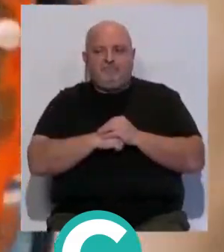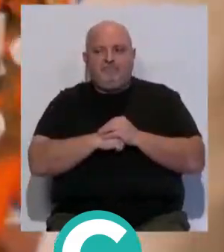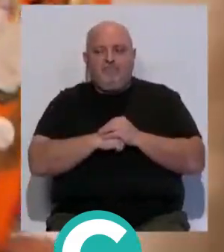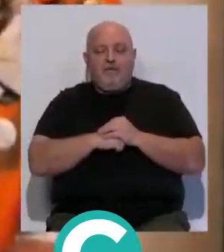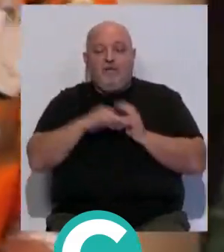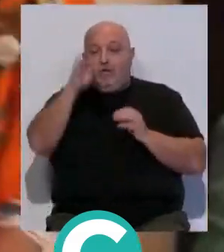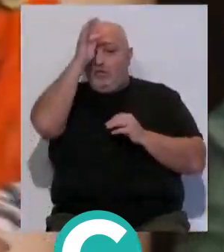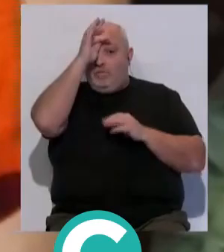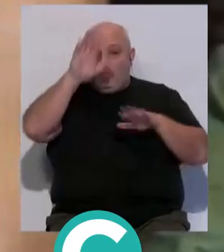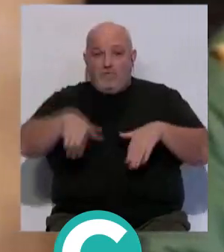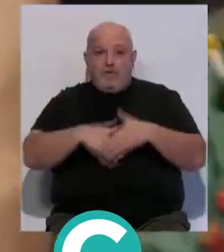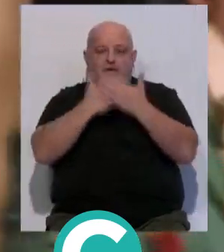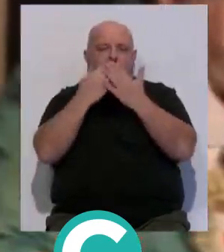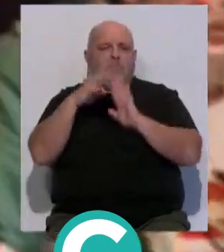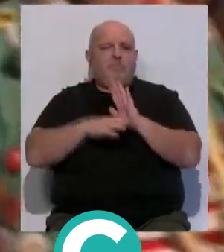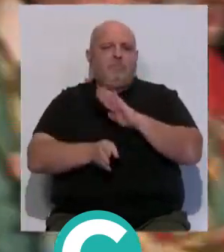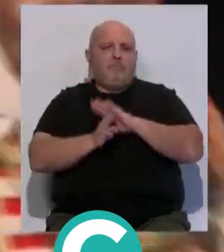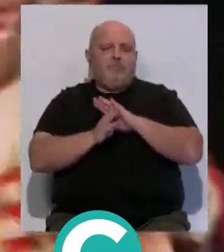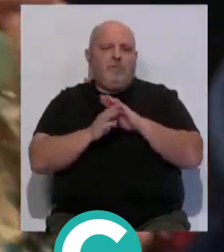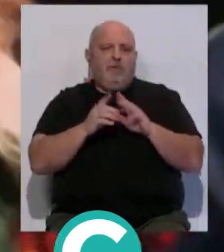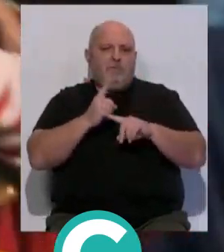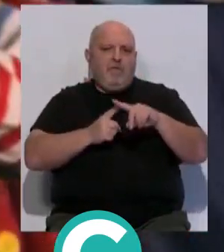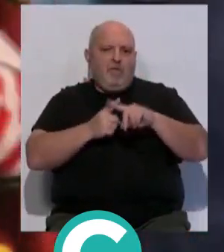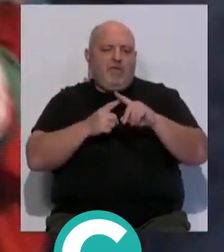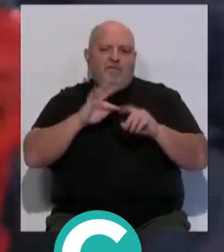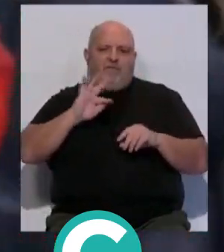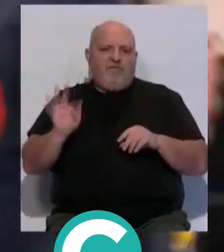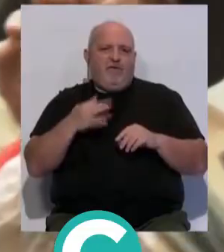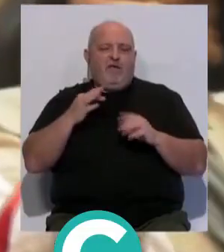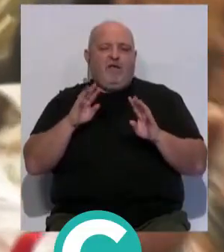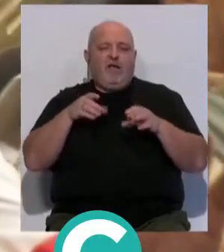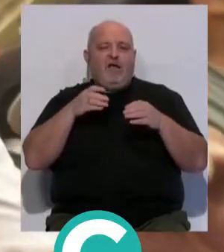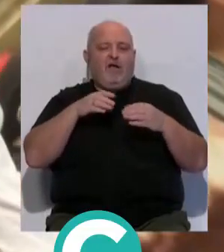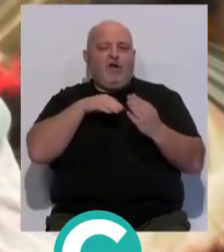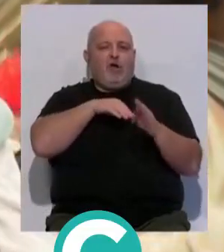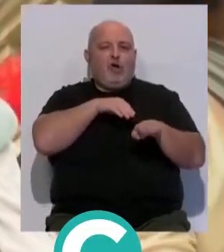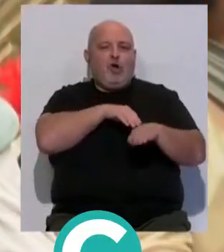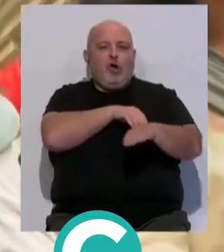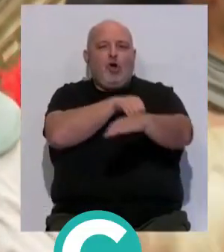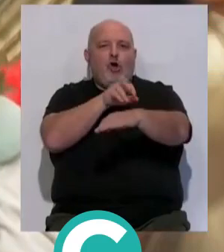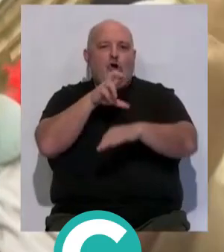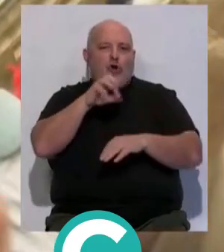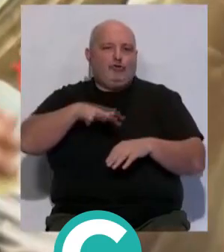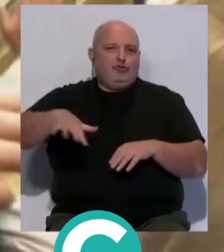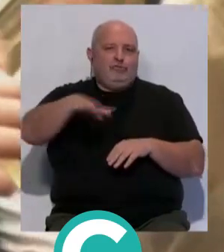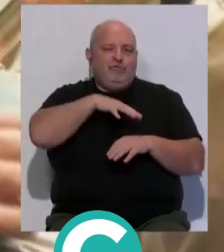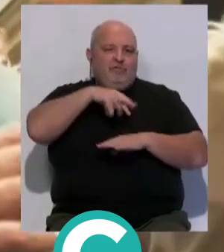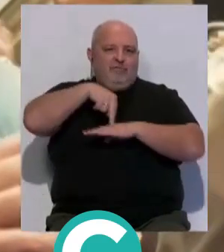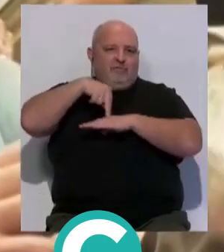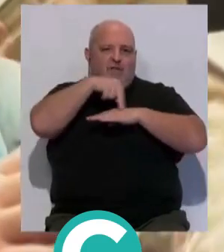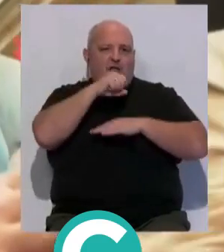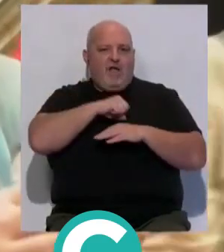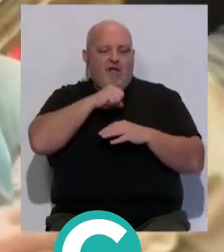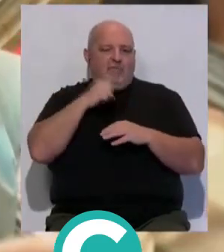Ya el domingo continuaba la programación desde el mediodía con el tradicional carrusel de coros en los que los grupos subidos en sus bateas